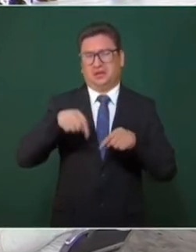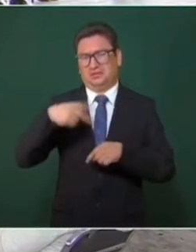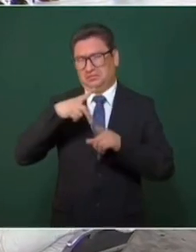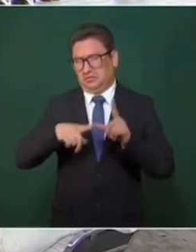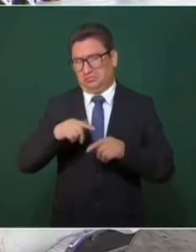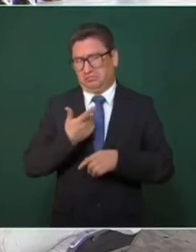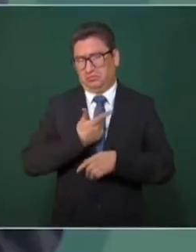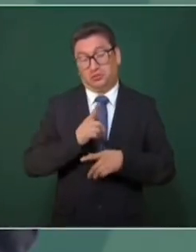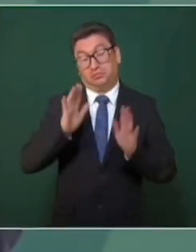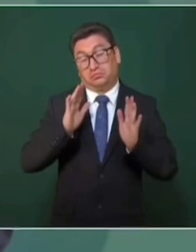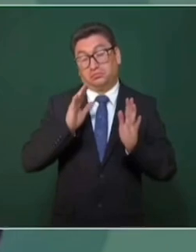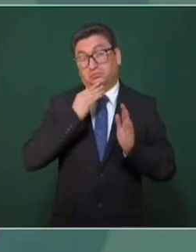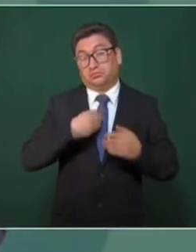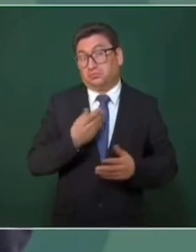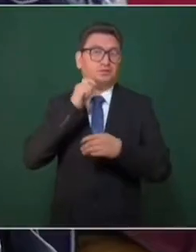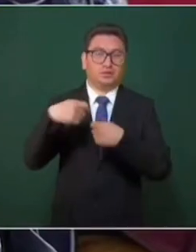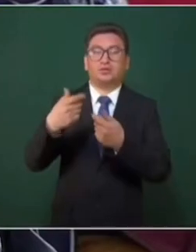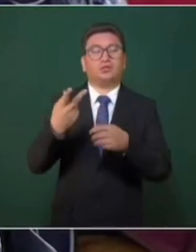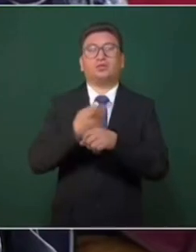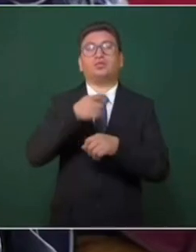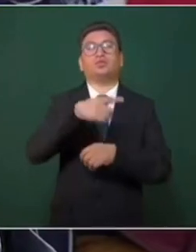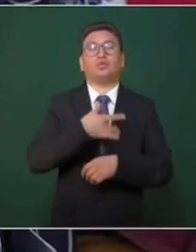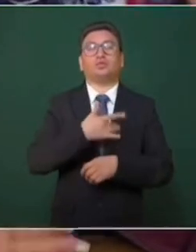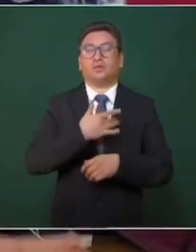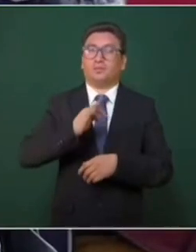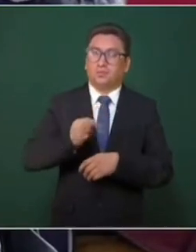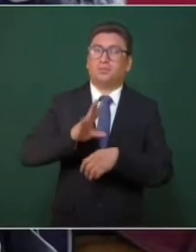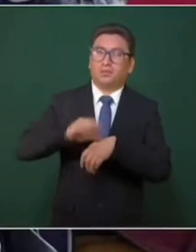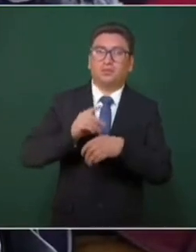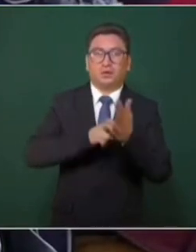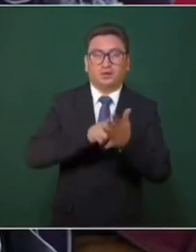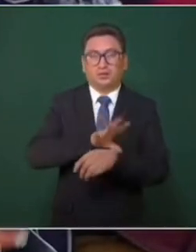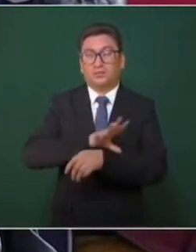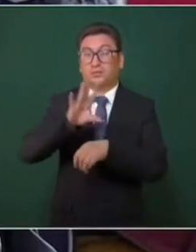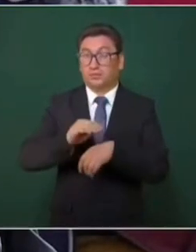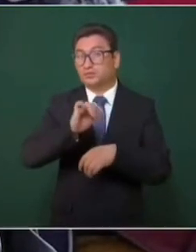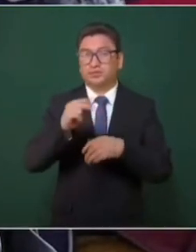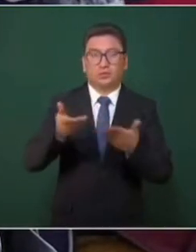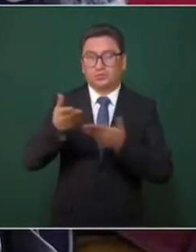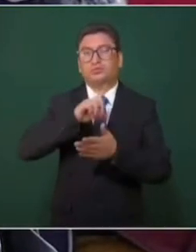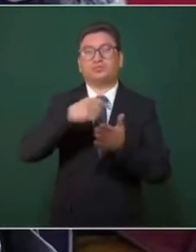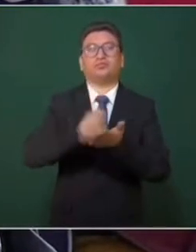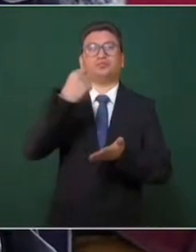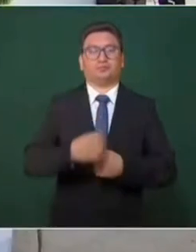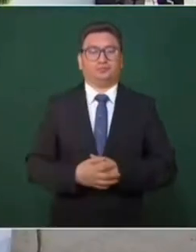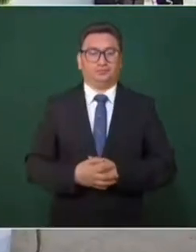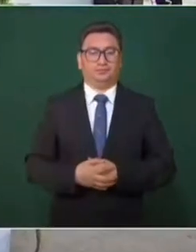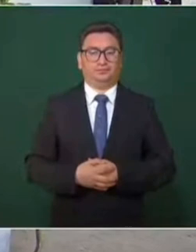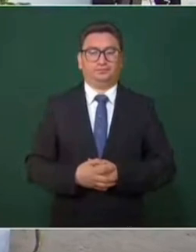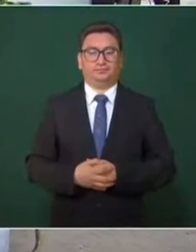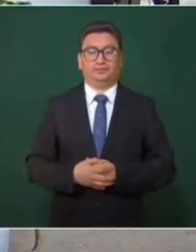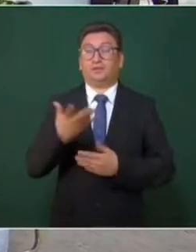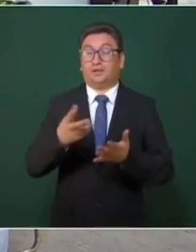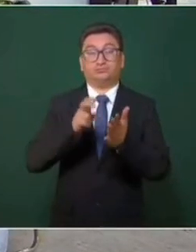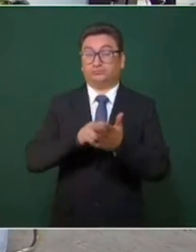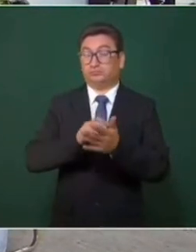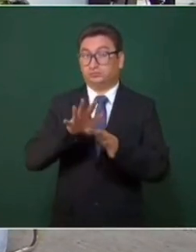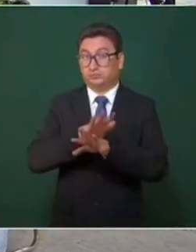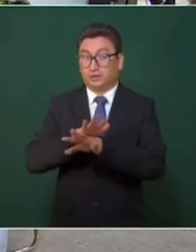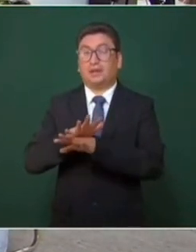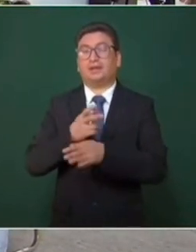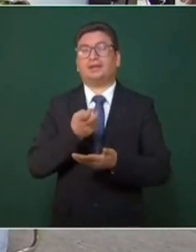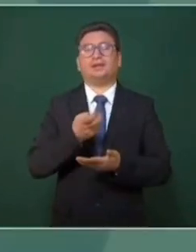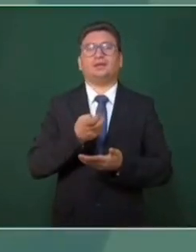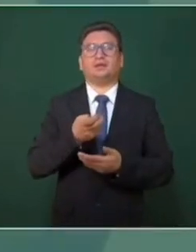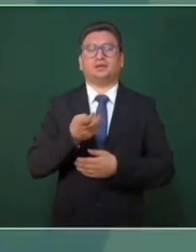aquí también no les va a gustar, pero muy bien, ¿quién? ¿Hasta qué punto usted permitiría una modificación a esta reforma para que haya consenso y se apruebe? Es que es una reforma